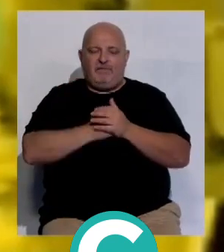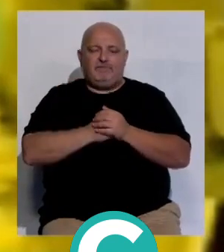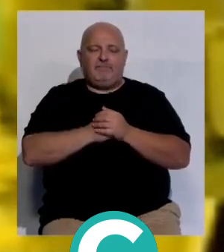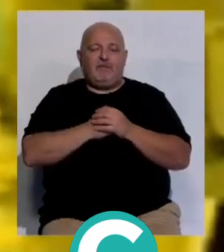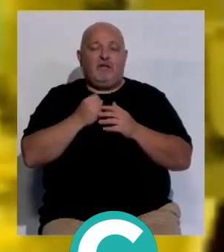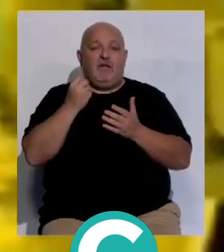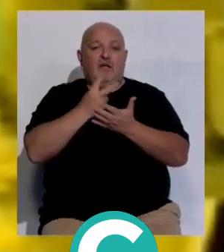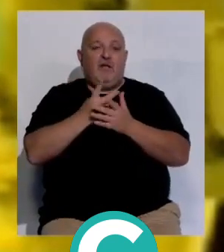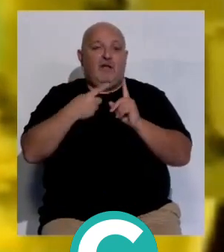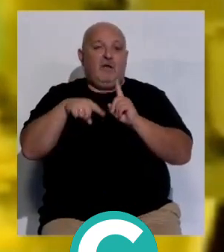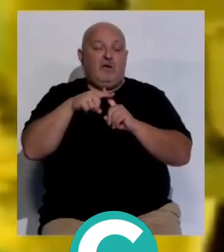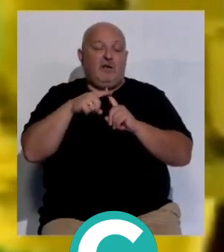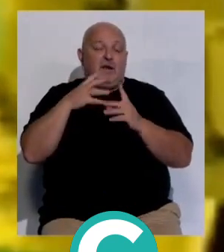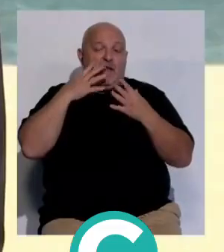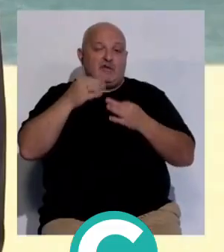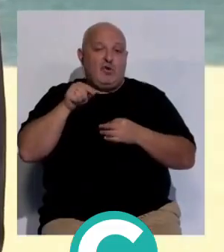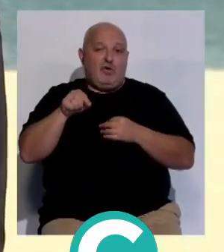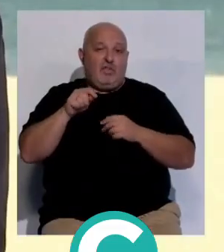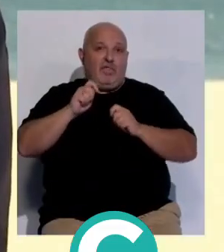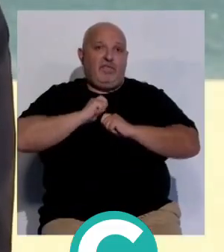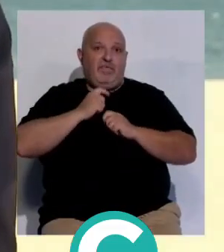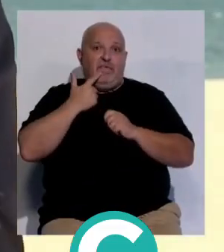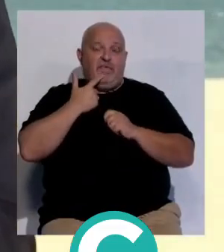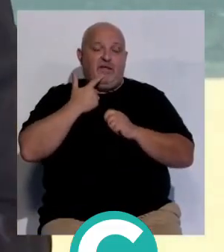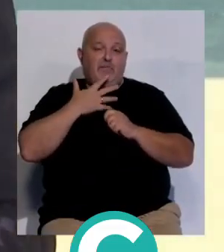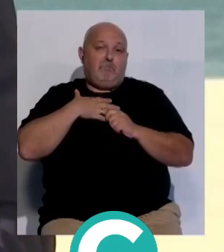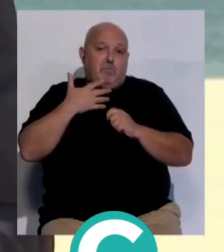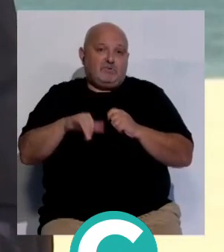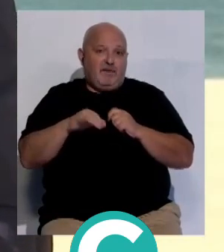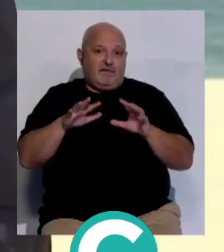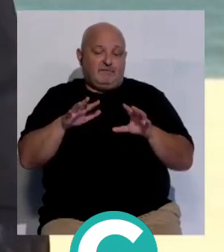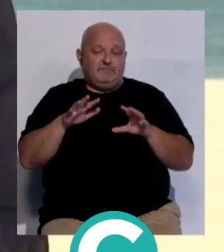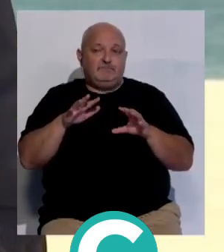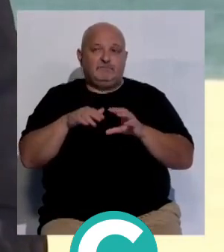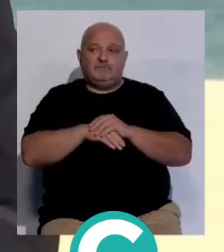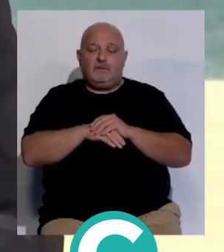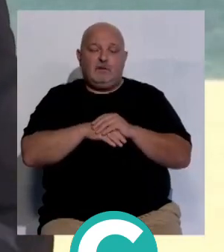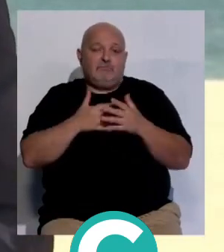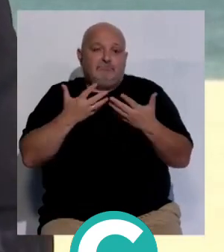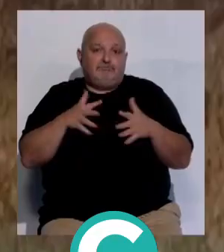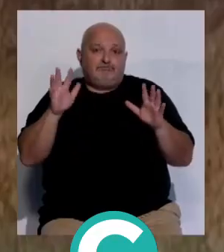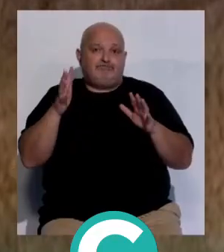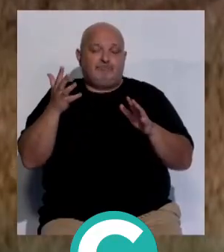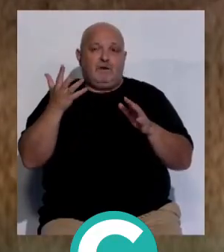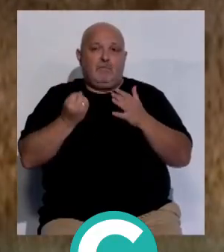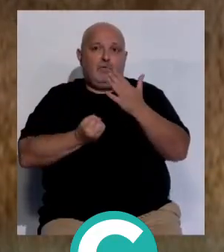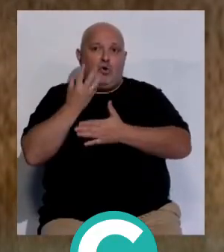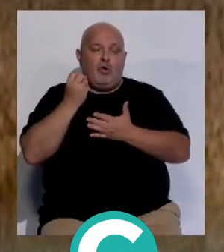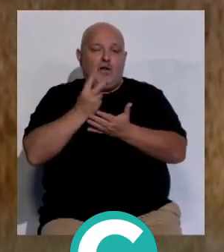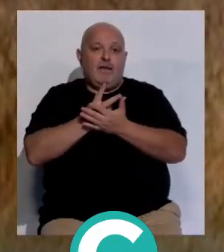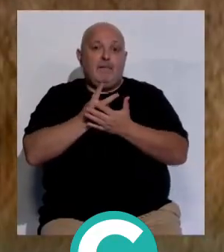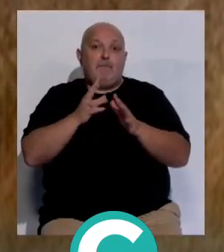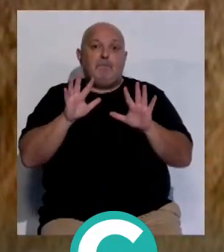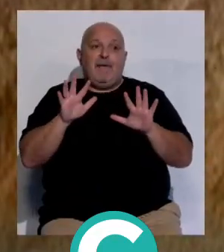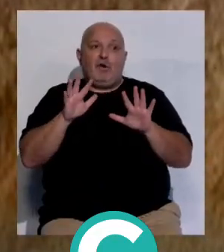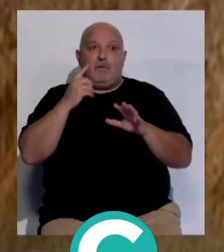de retorno de esta tipología de riesgo nos habla de probabilidades remotas de que se produzcan pero